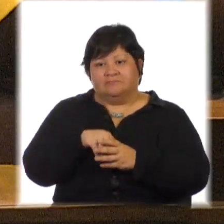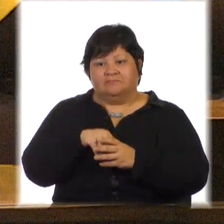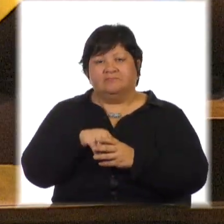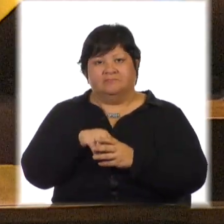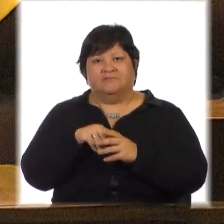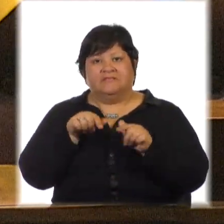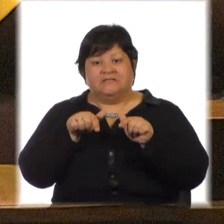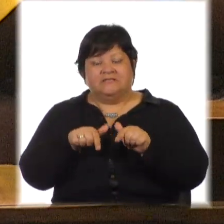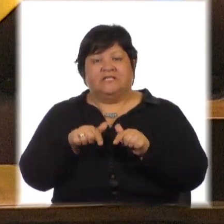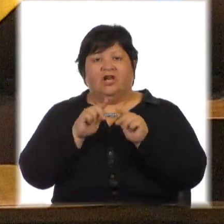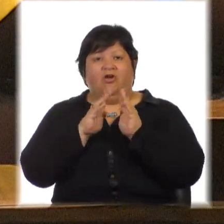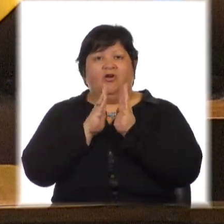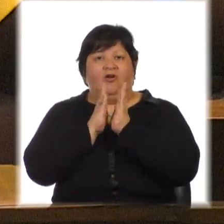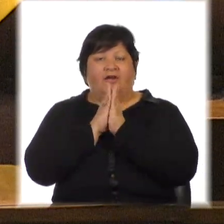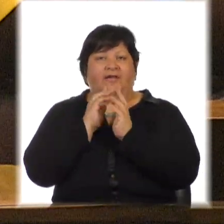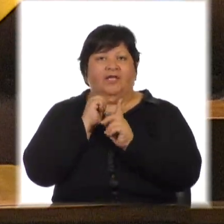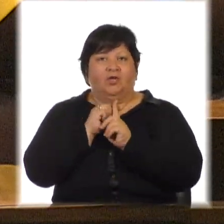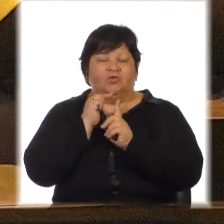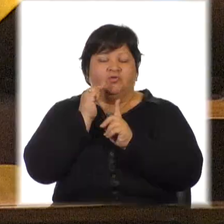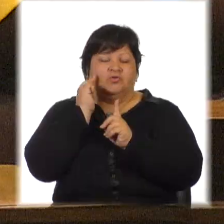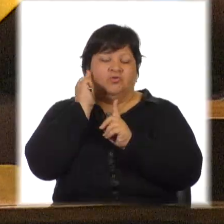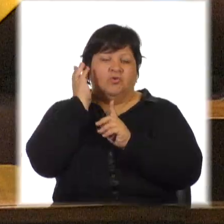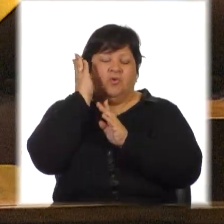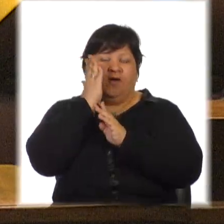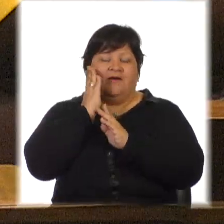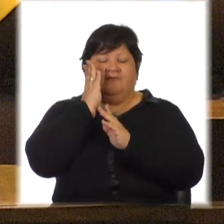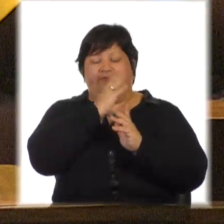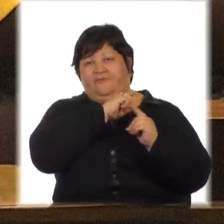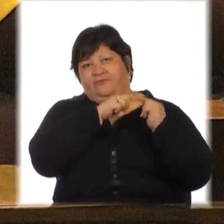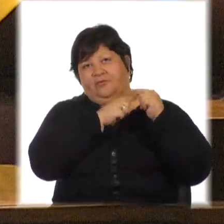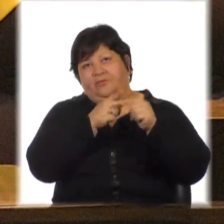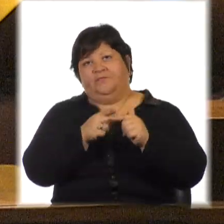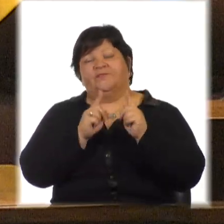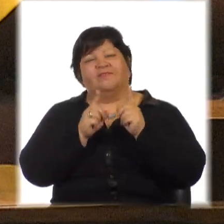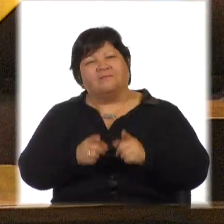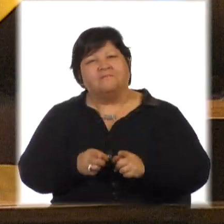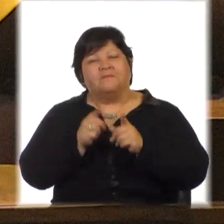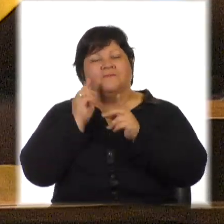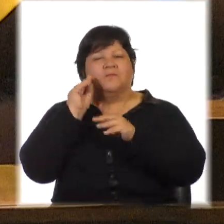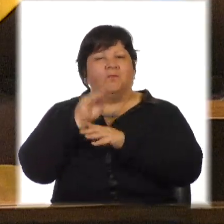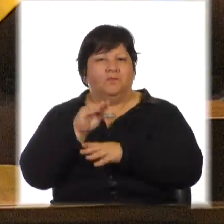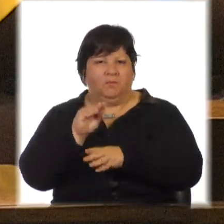lo religioso afro, que es cultura afro y tiene que ver con nuestra sociedad.